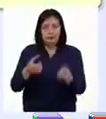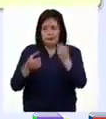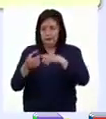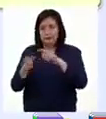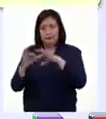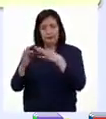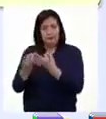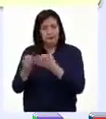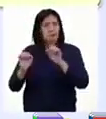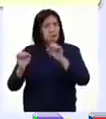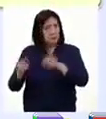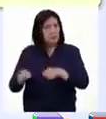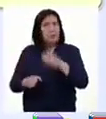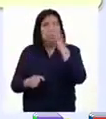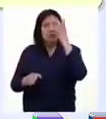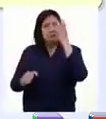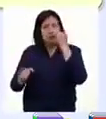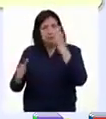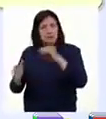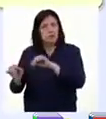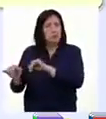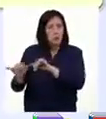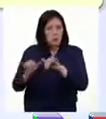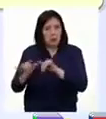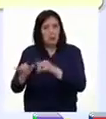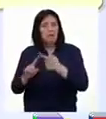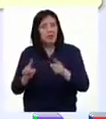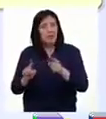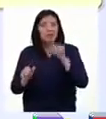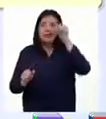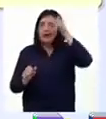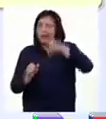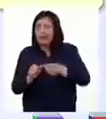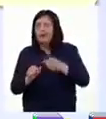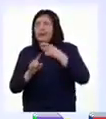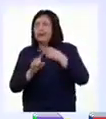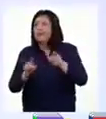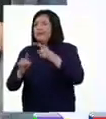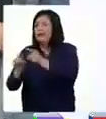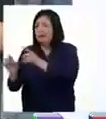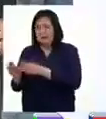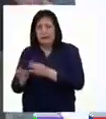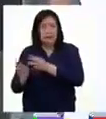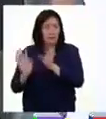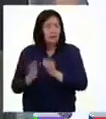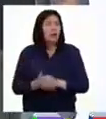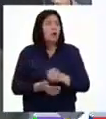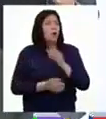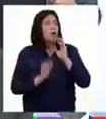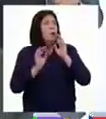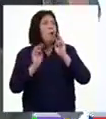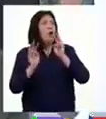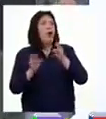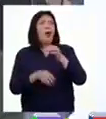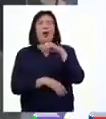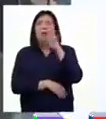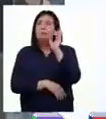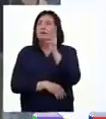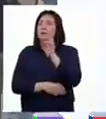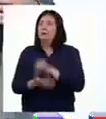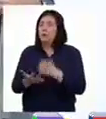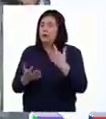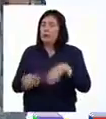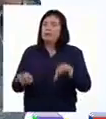a pesar de experimentar las mismas situaciones, las puede recordar de distinta manera. ¡Guau, profesora! Qué